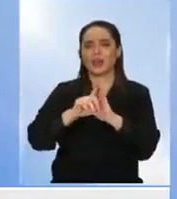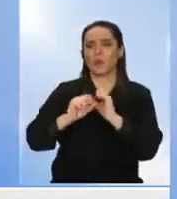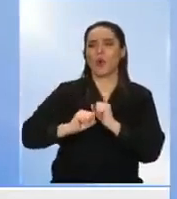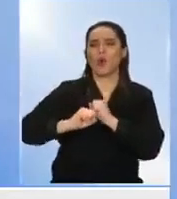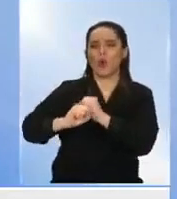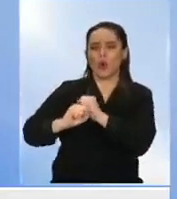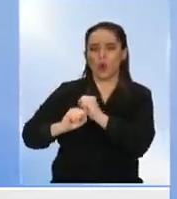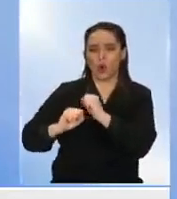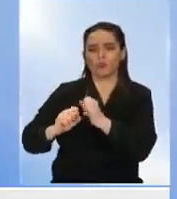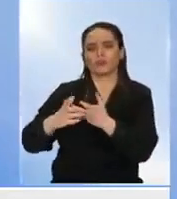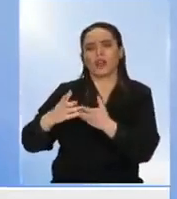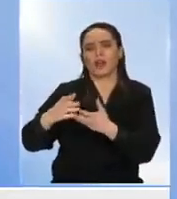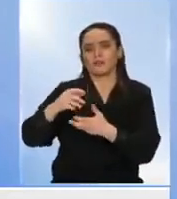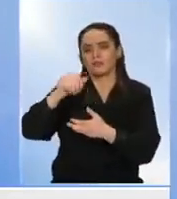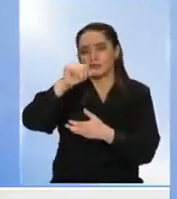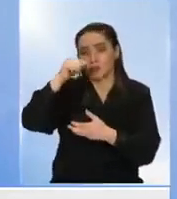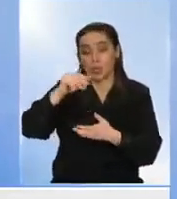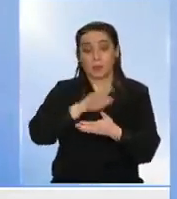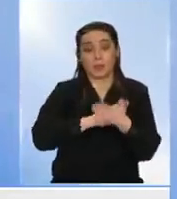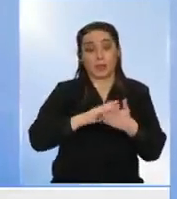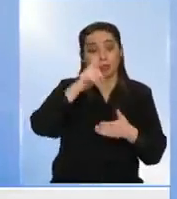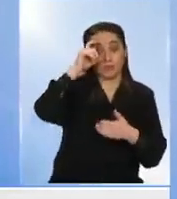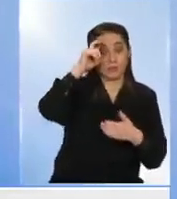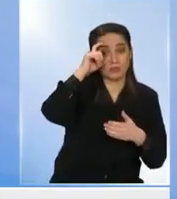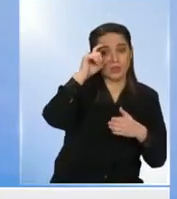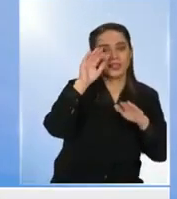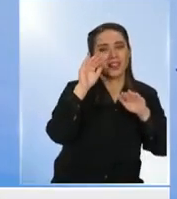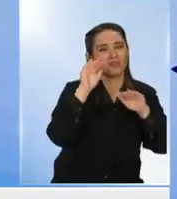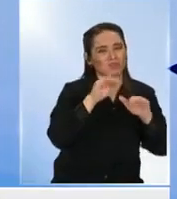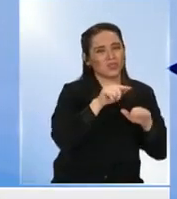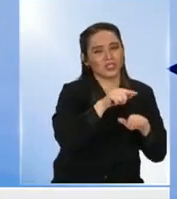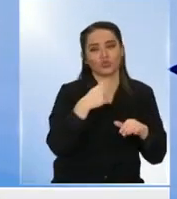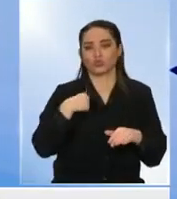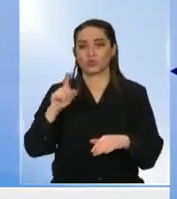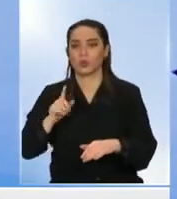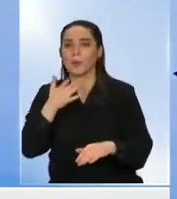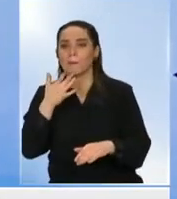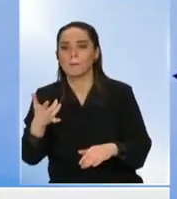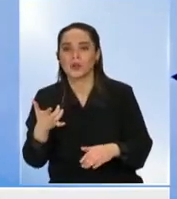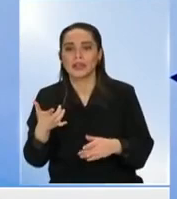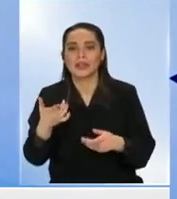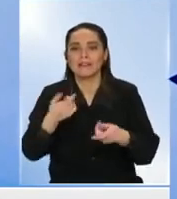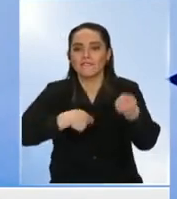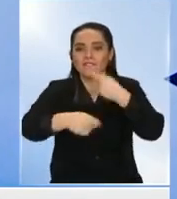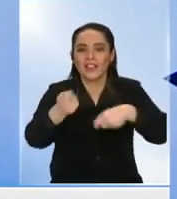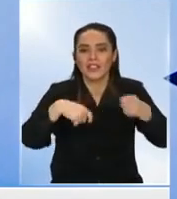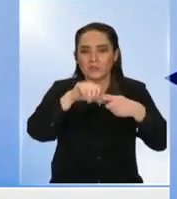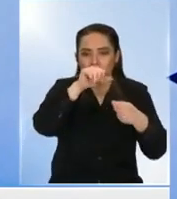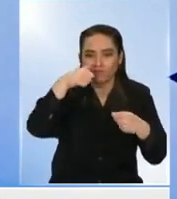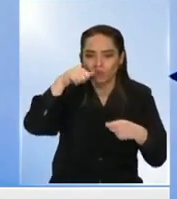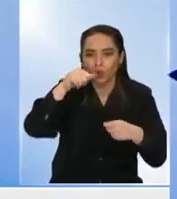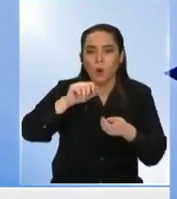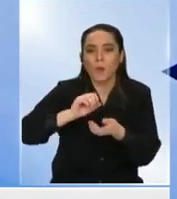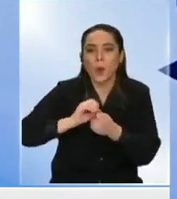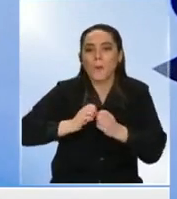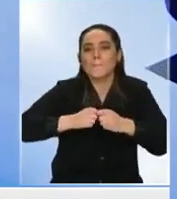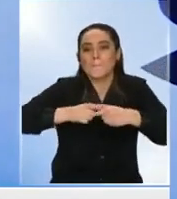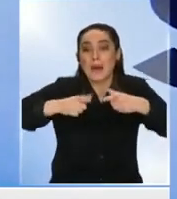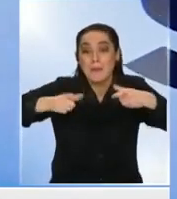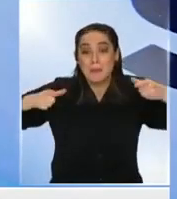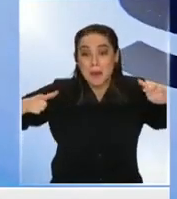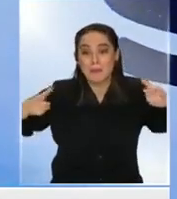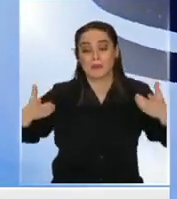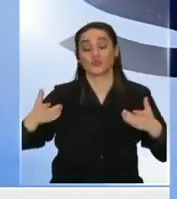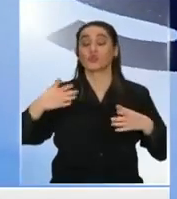el exalcalde de las Condes es partidario porque creo que eso alimenta el negocio del narcotráfico pero a pesar de ser